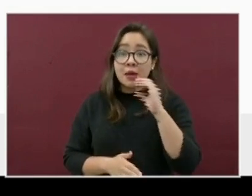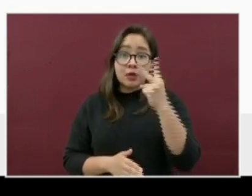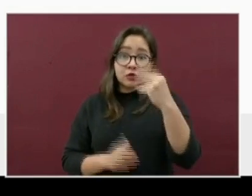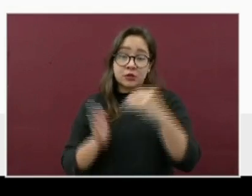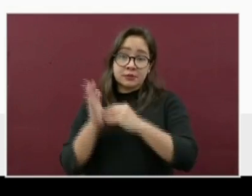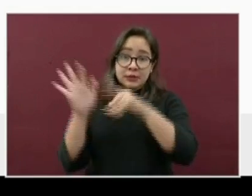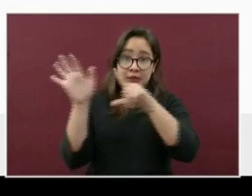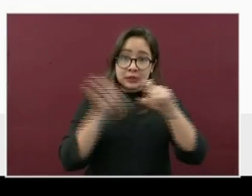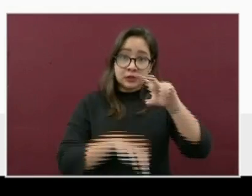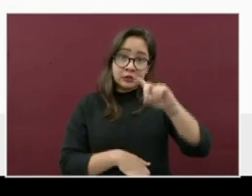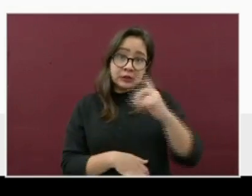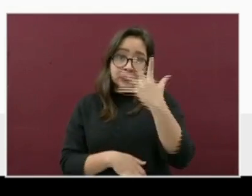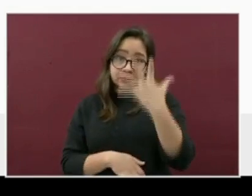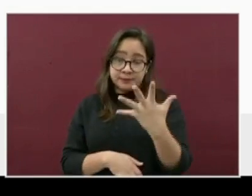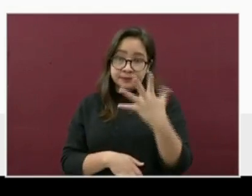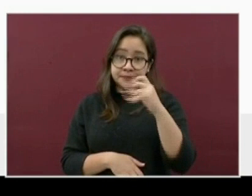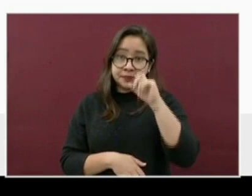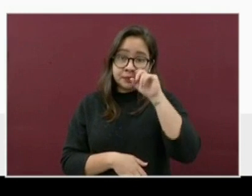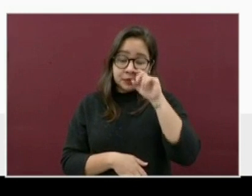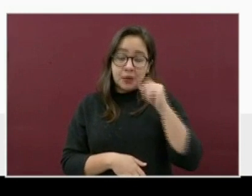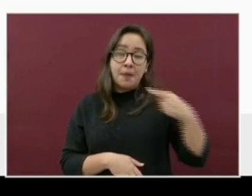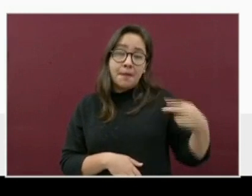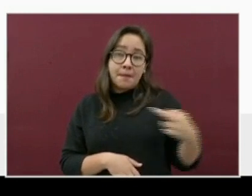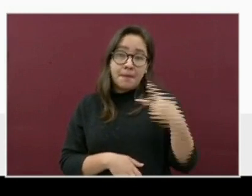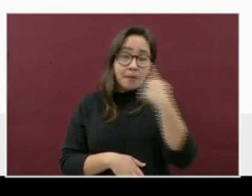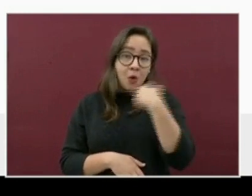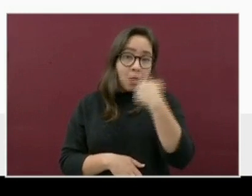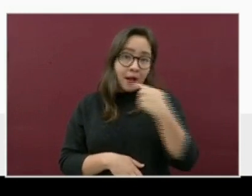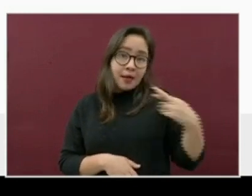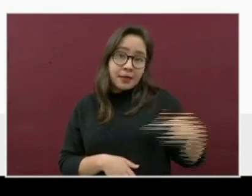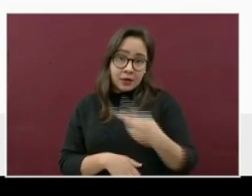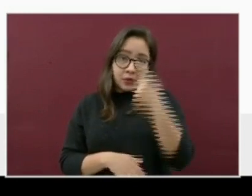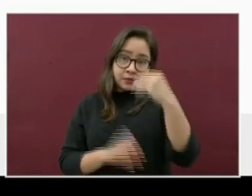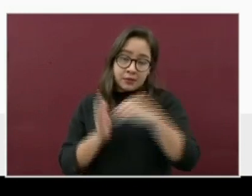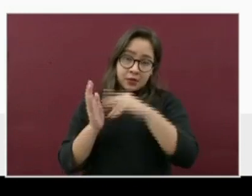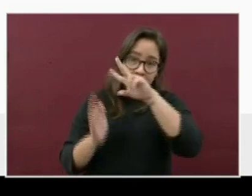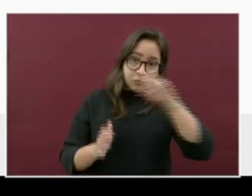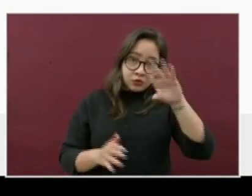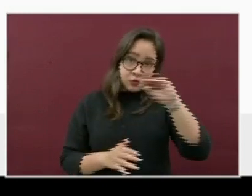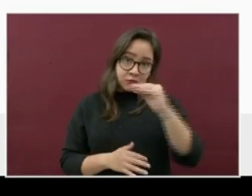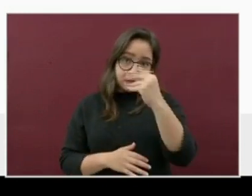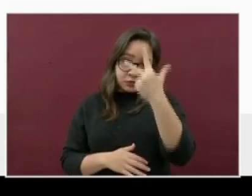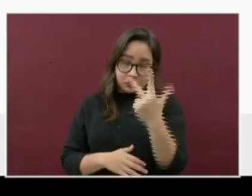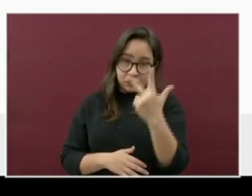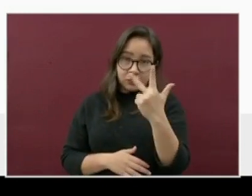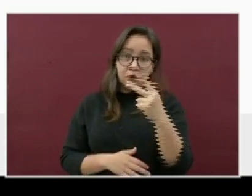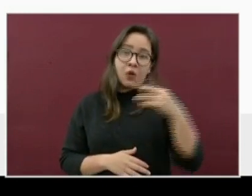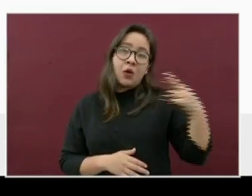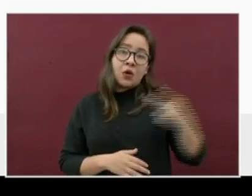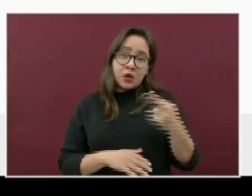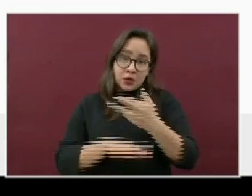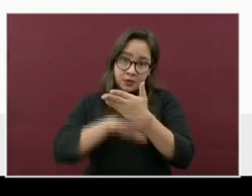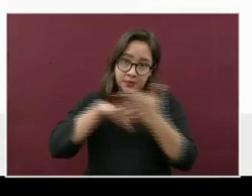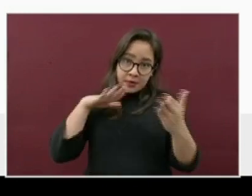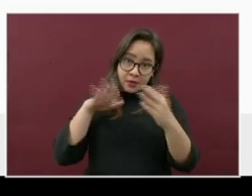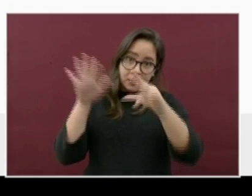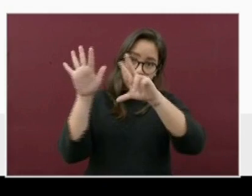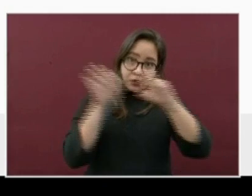,735. Boca del Río, 1,298. Río Blanco,